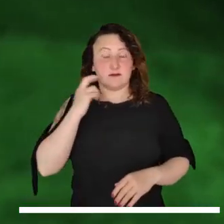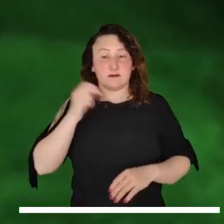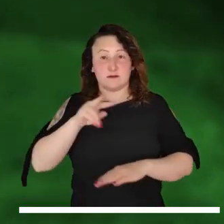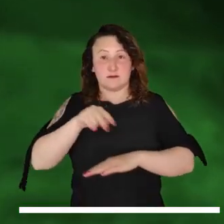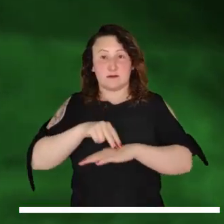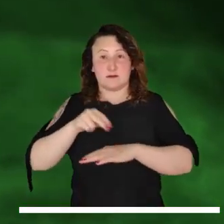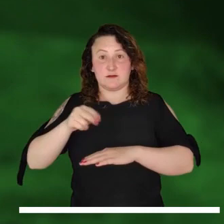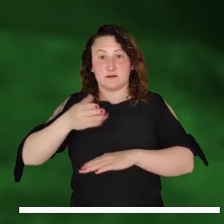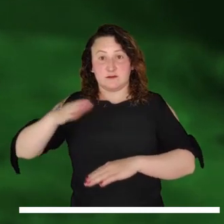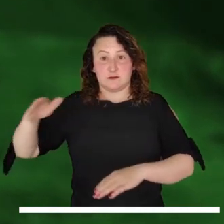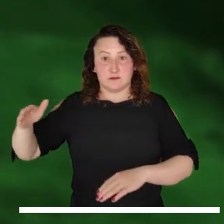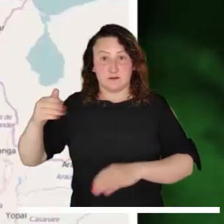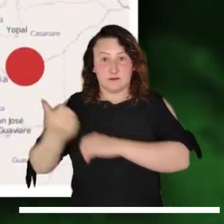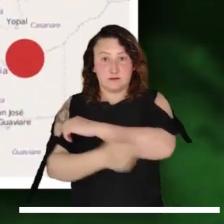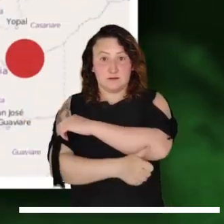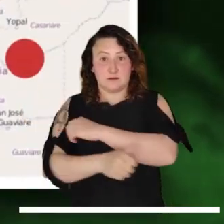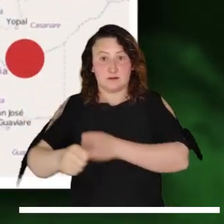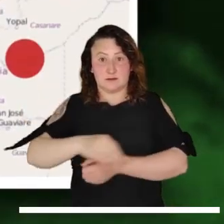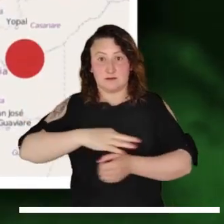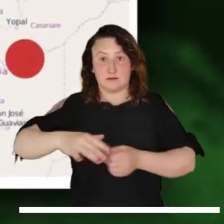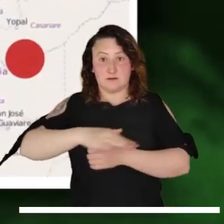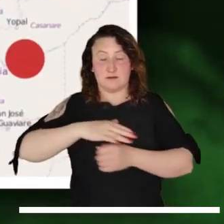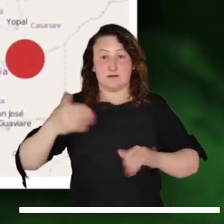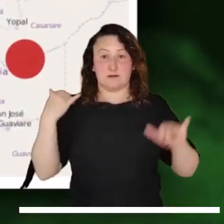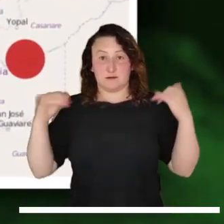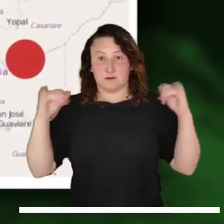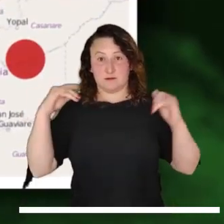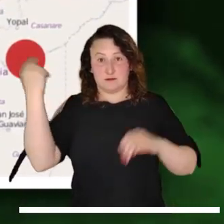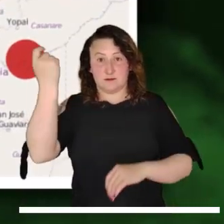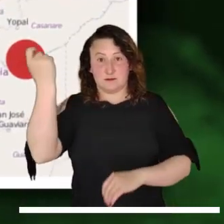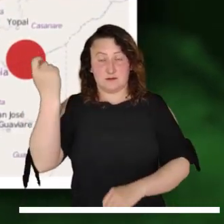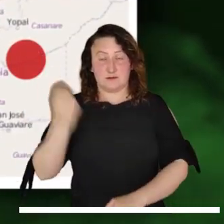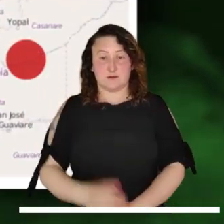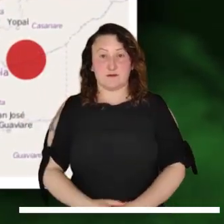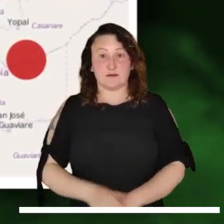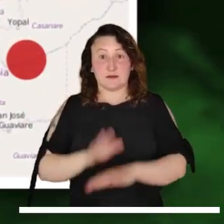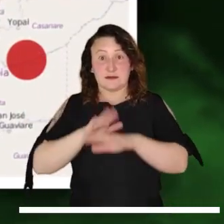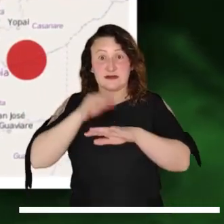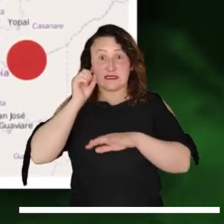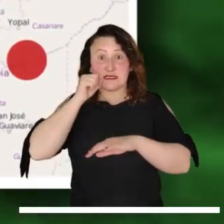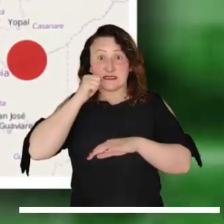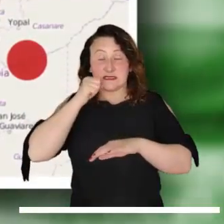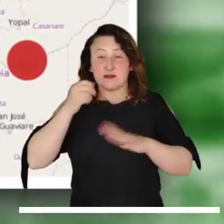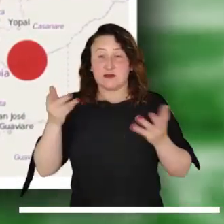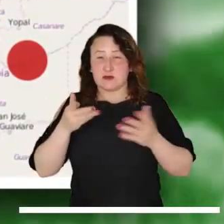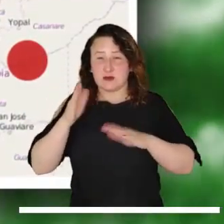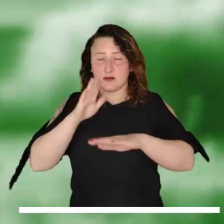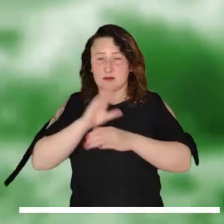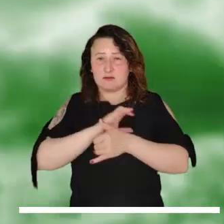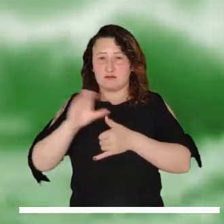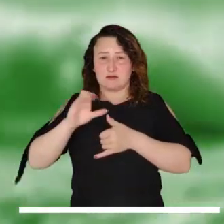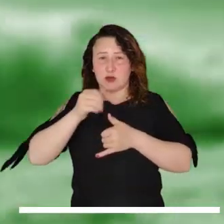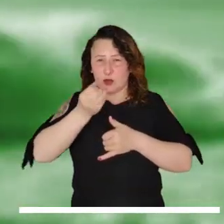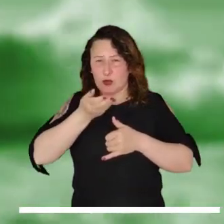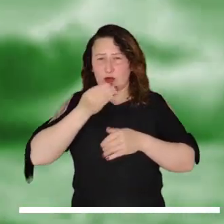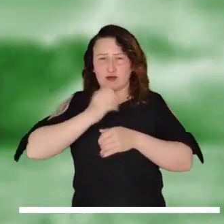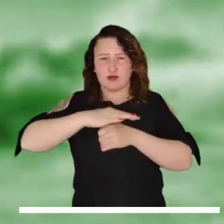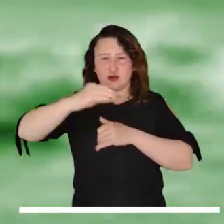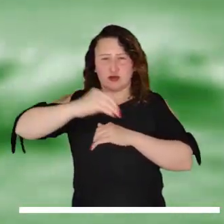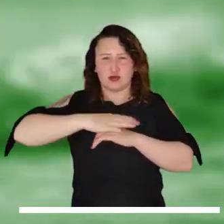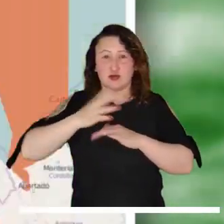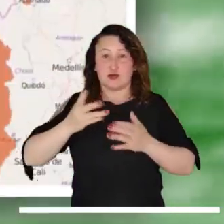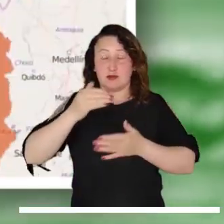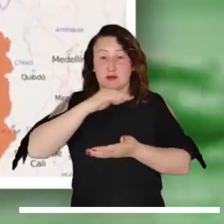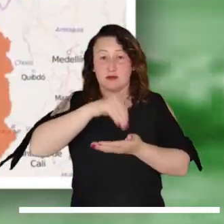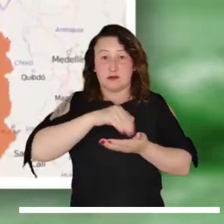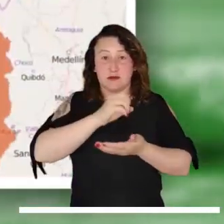deslizamientos de tierra en Magdalena, Chocó, Nariño, Antioquia, Boyacá, Cundinamarca, Casanare y Meta. Alerta naranja